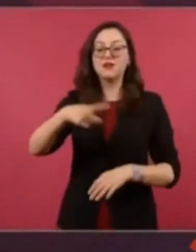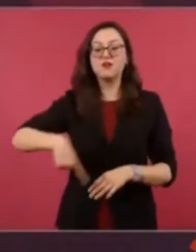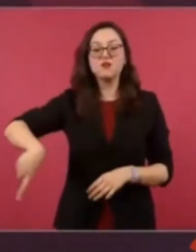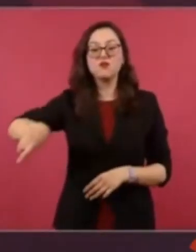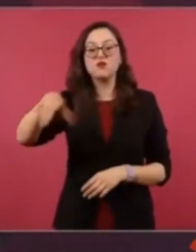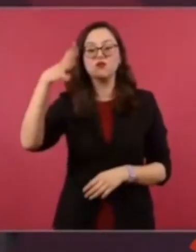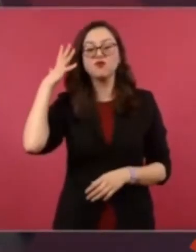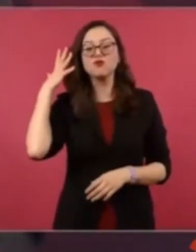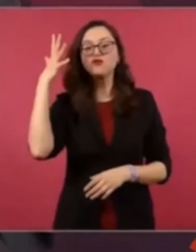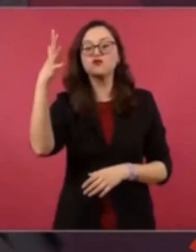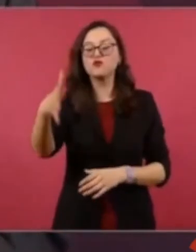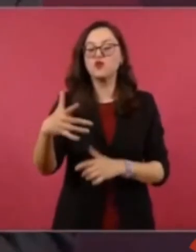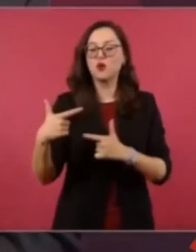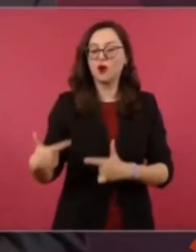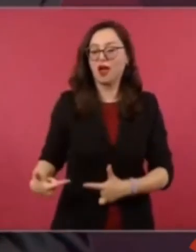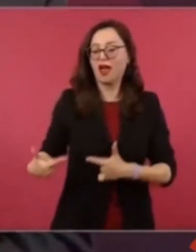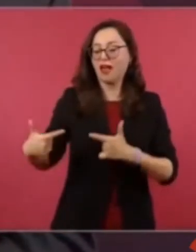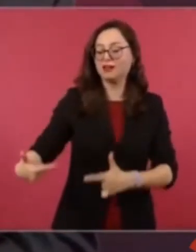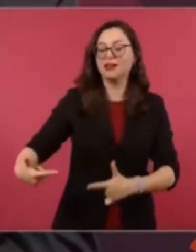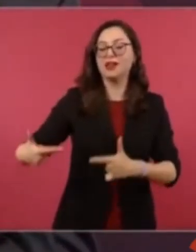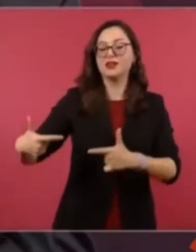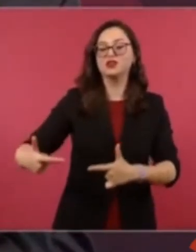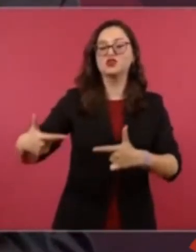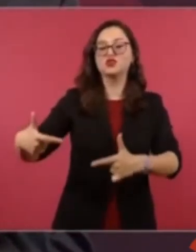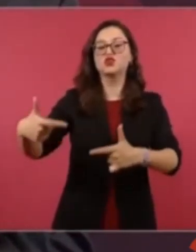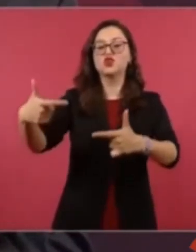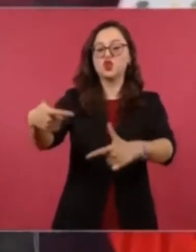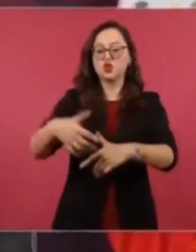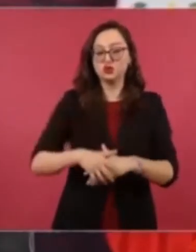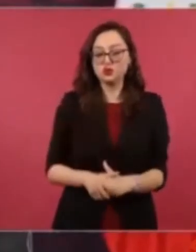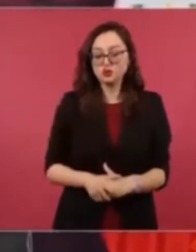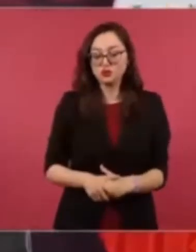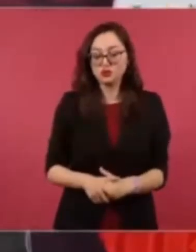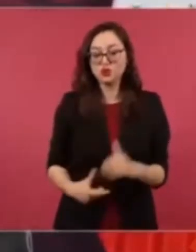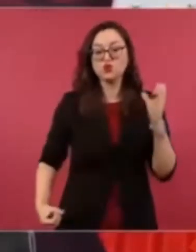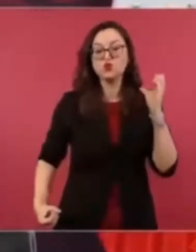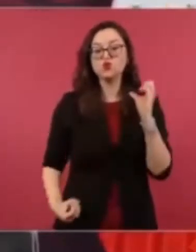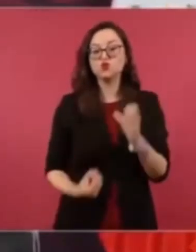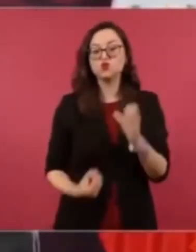ahí está el relevo generacional, ahí está la nueva mentalidad, la nueva corriente de pensamiento.